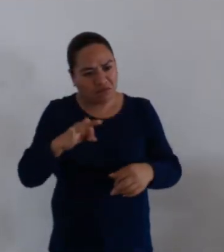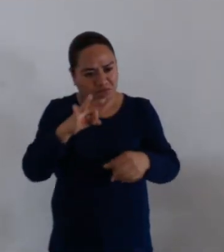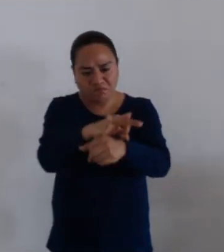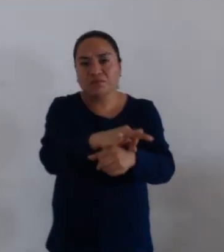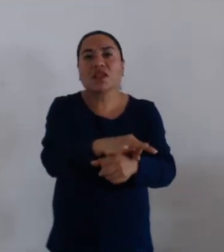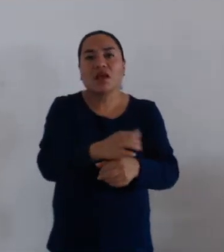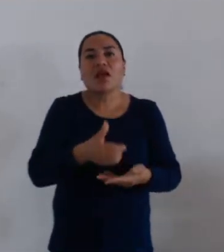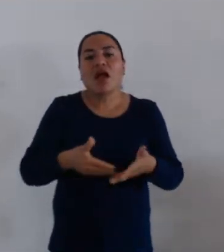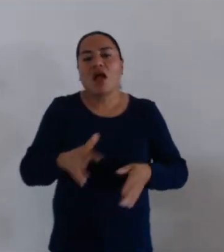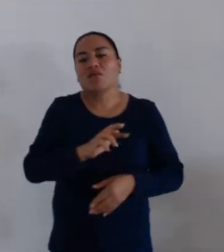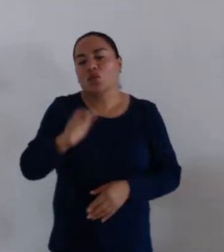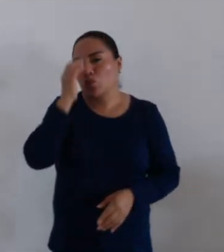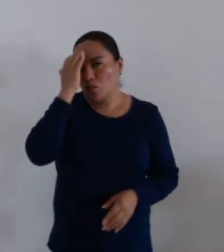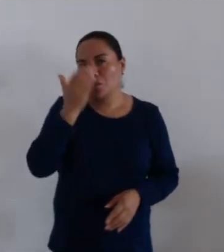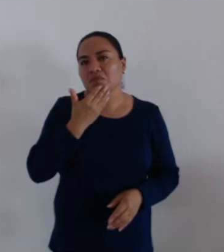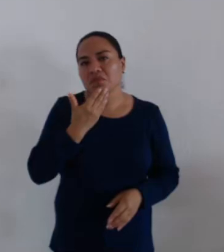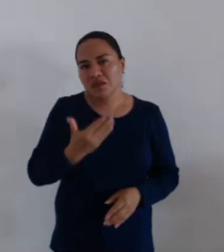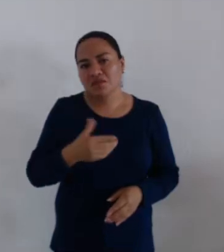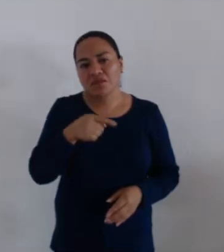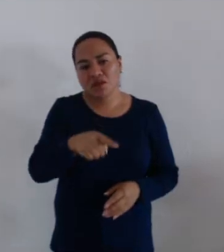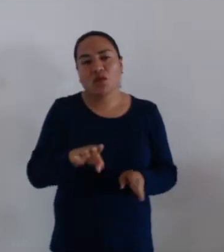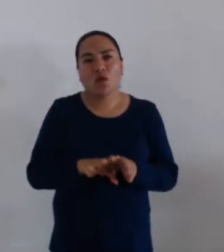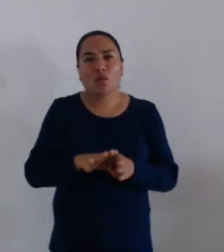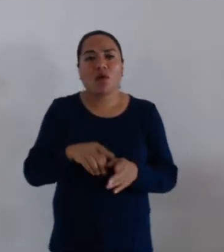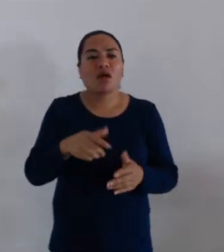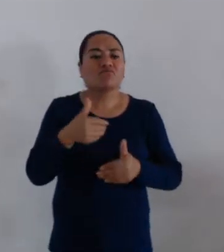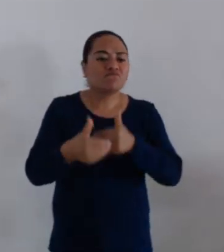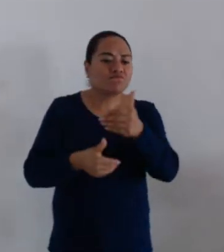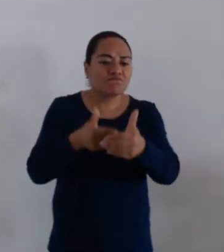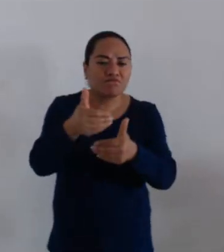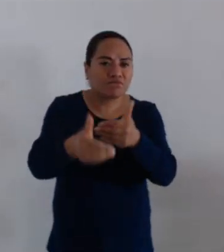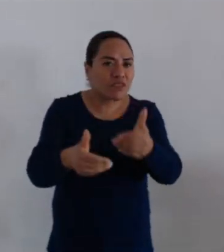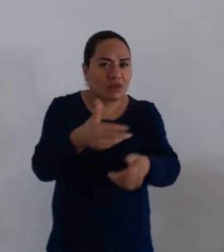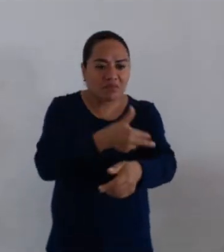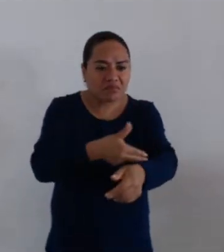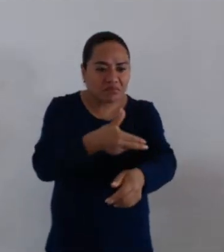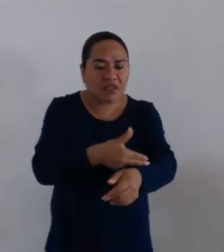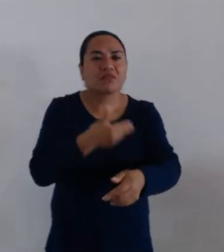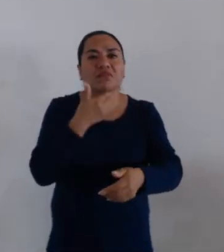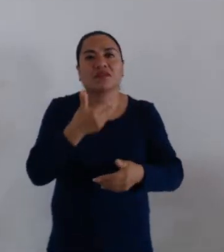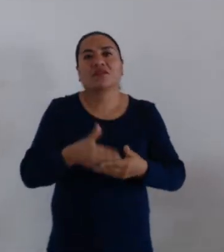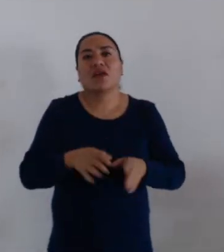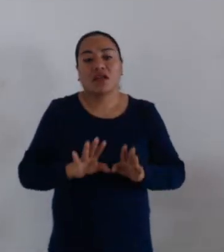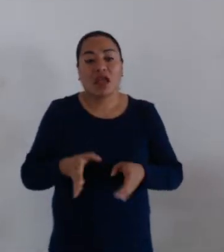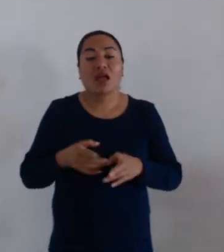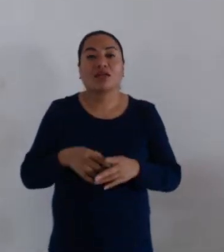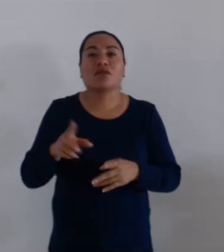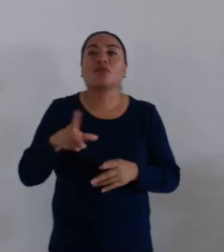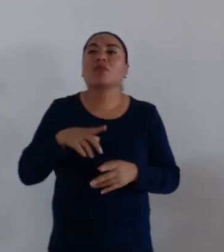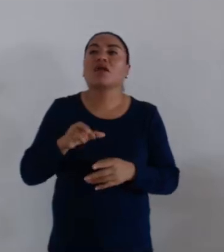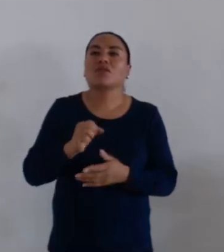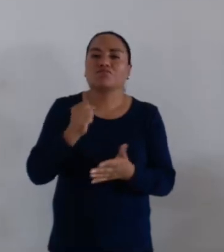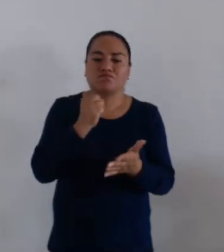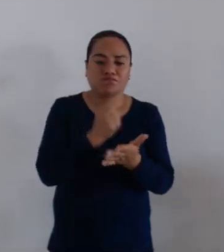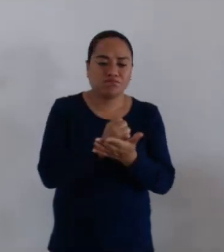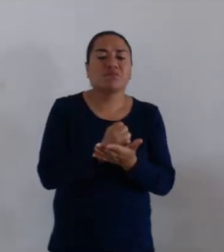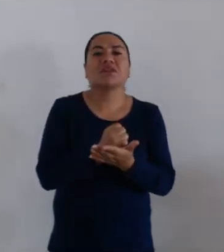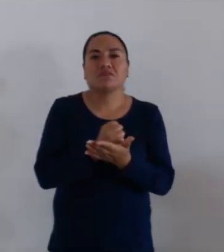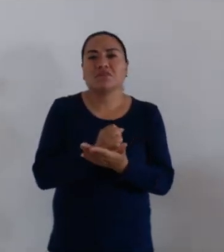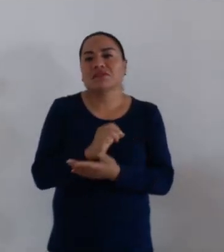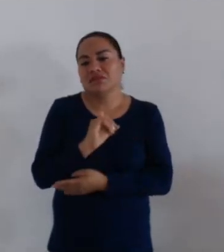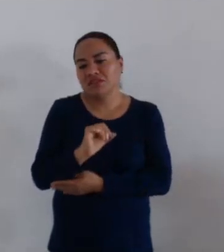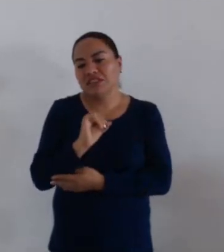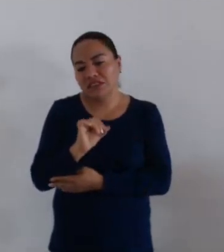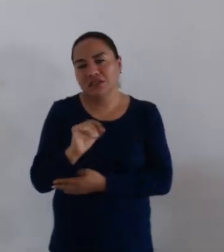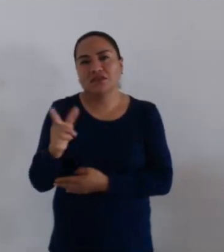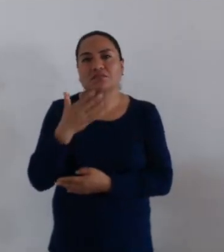hoy reconozco también el tránsito propio que lleva a partir no sólo del reconocimiento, la ratificación